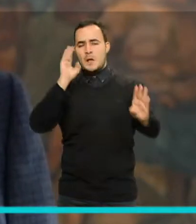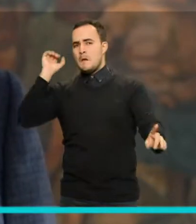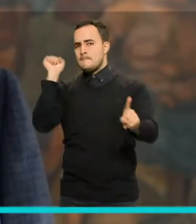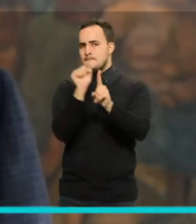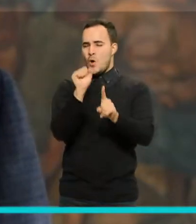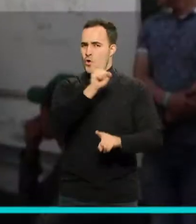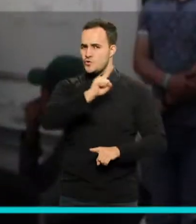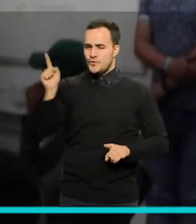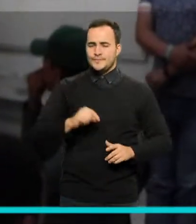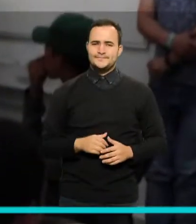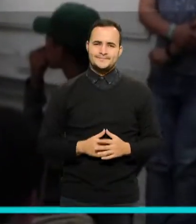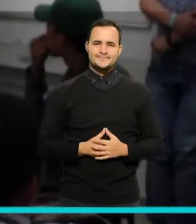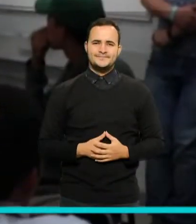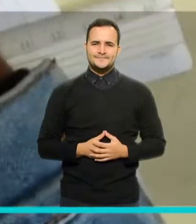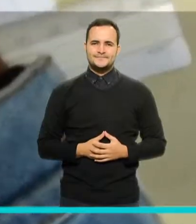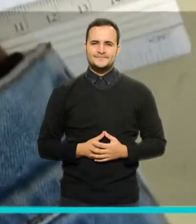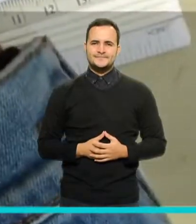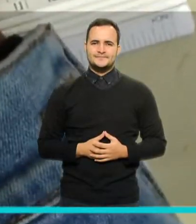estudiantes.